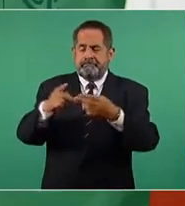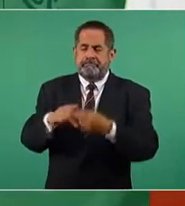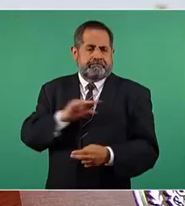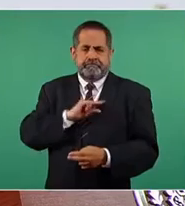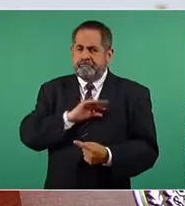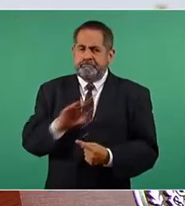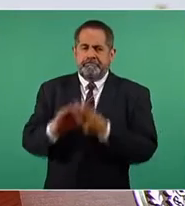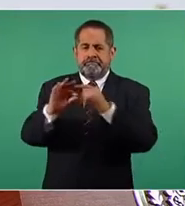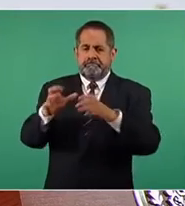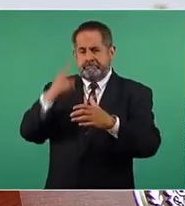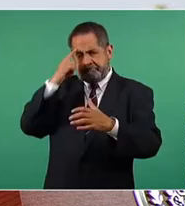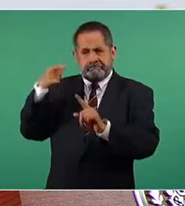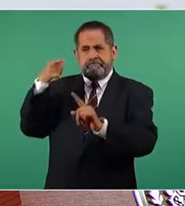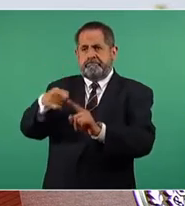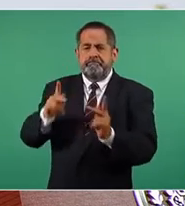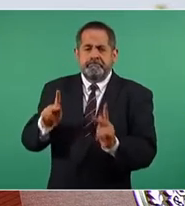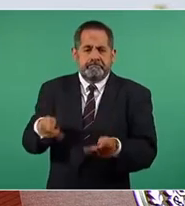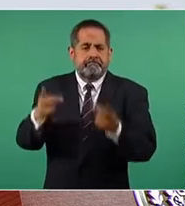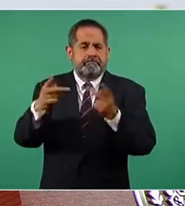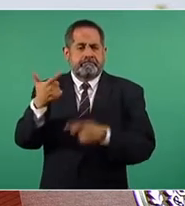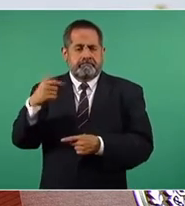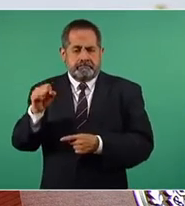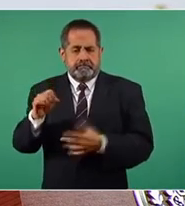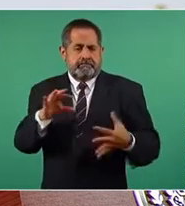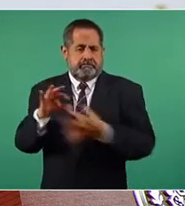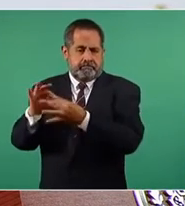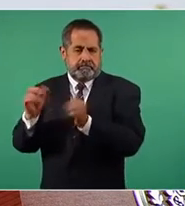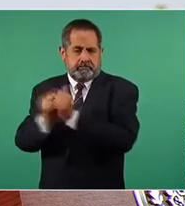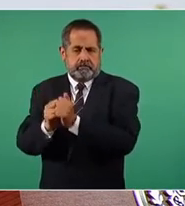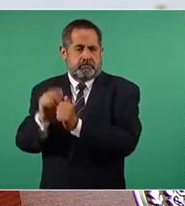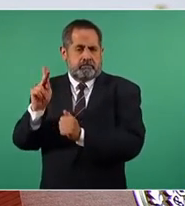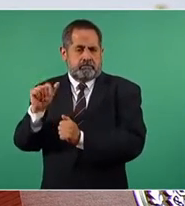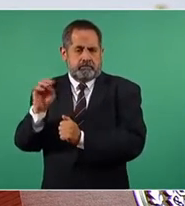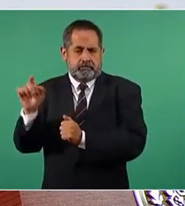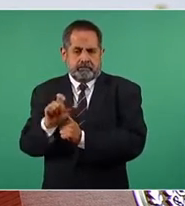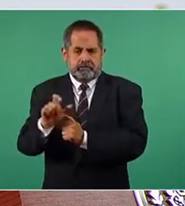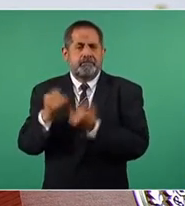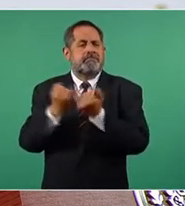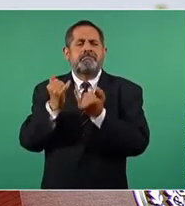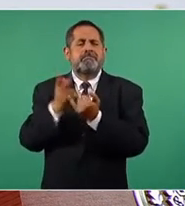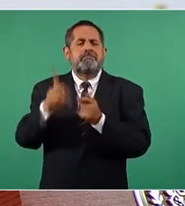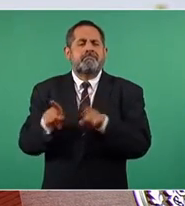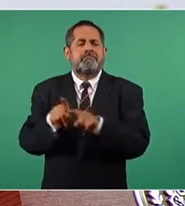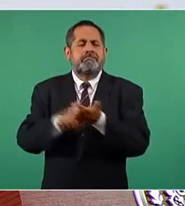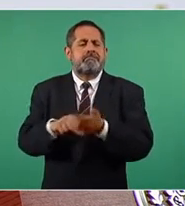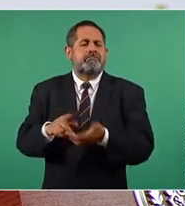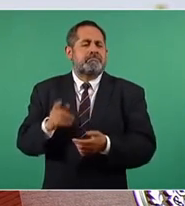para este propósito que va a depender de Pemex. Así como se distribuye la